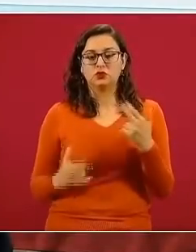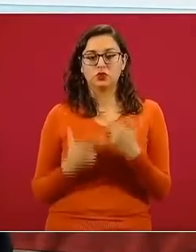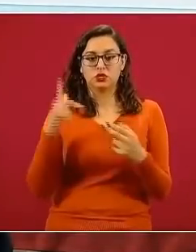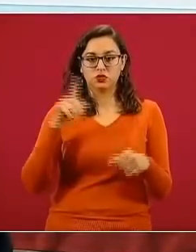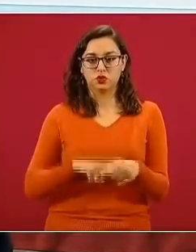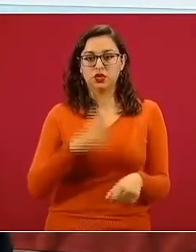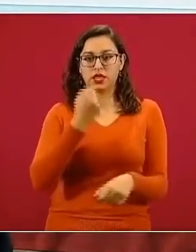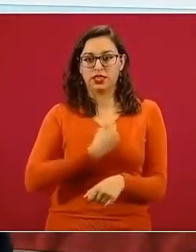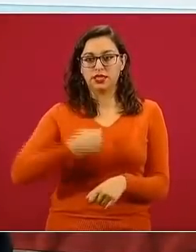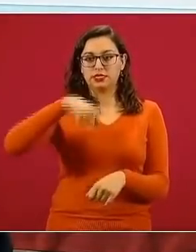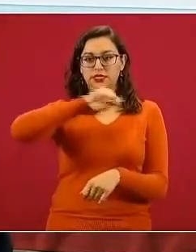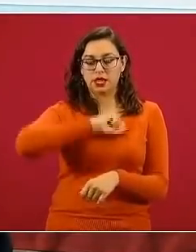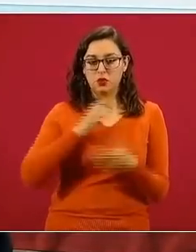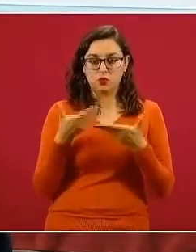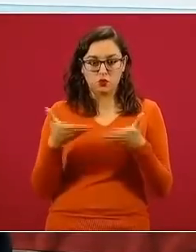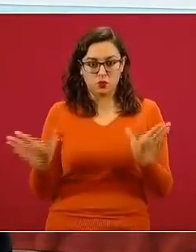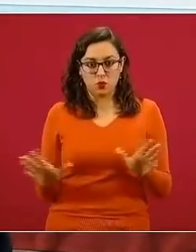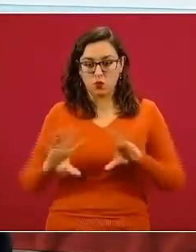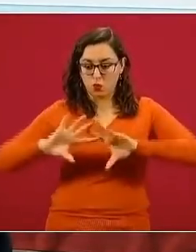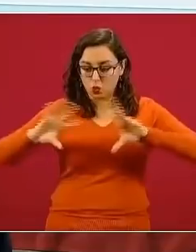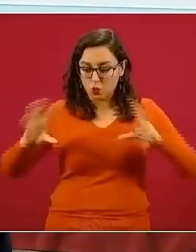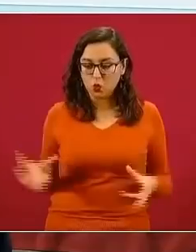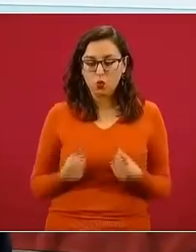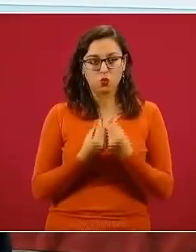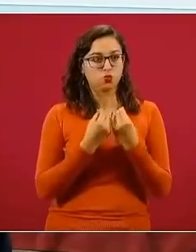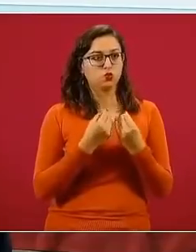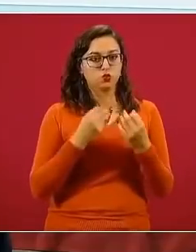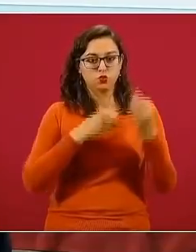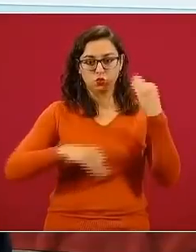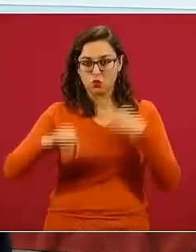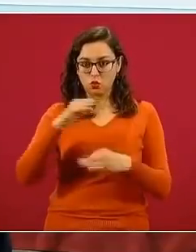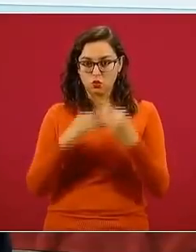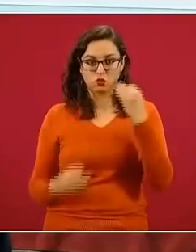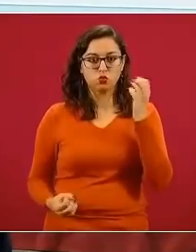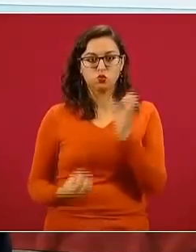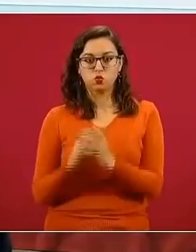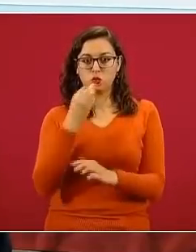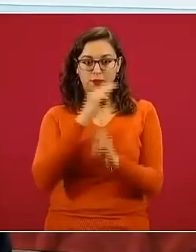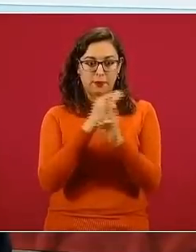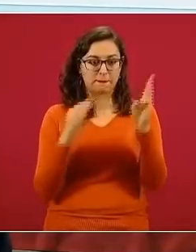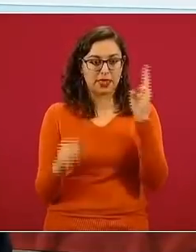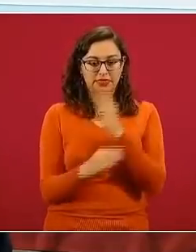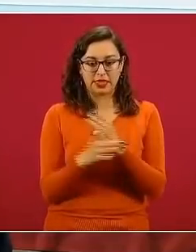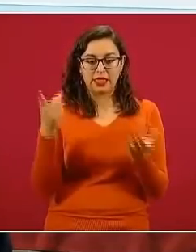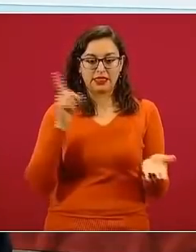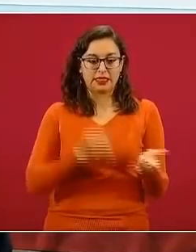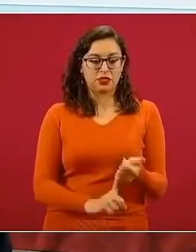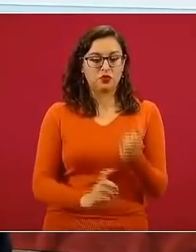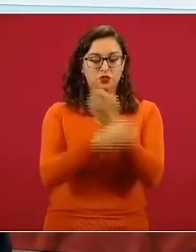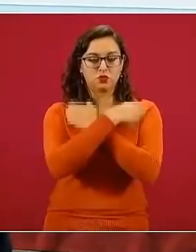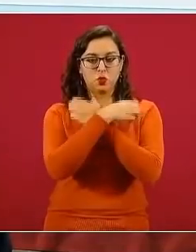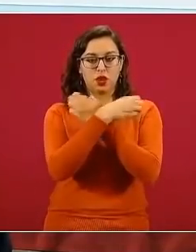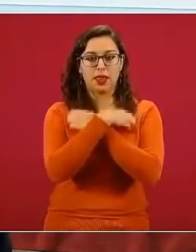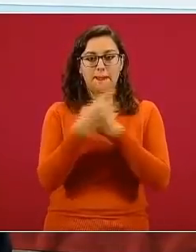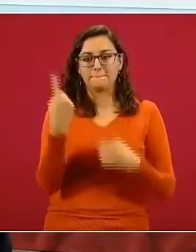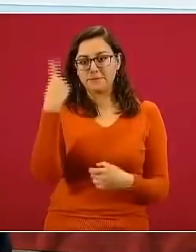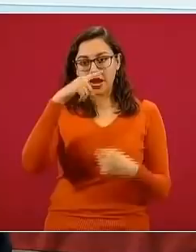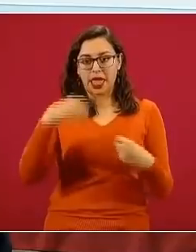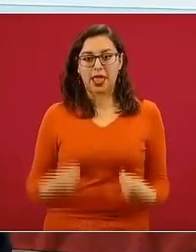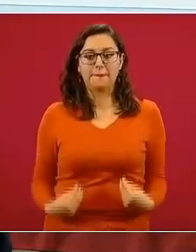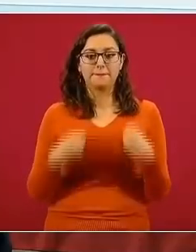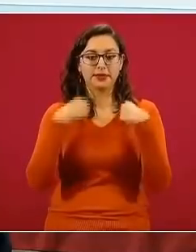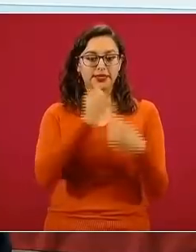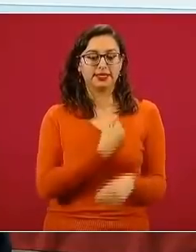Pública y otros institutos en la configuración de esta nueva materia, esta asignatura de vida saludable es una asignatura